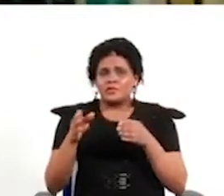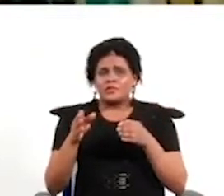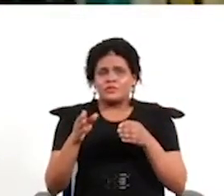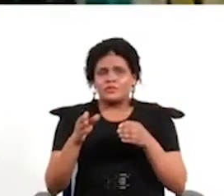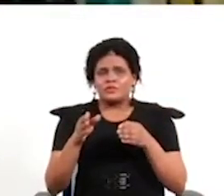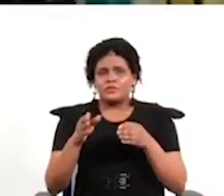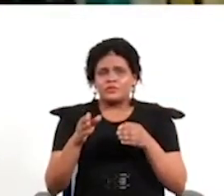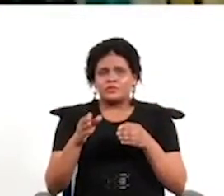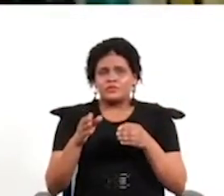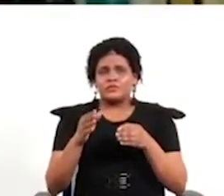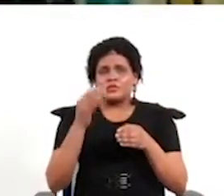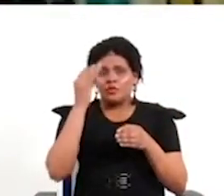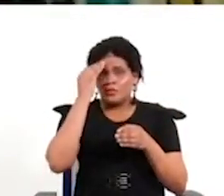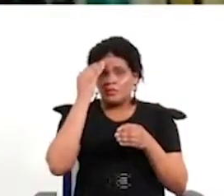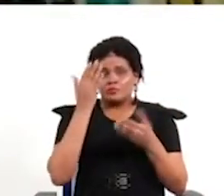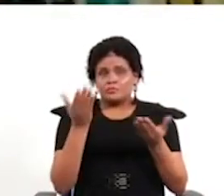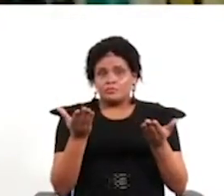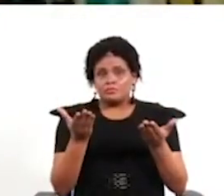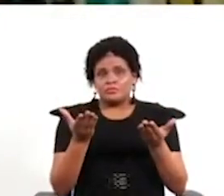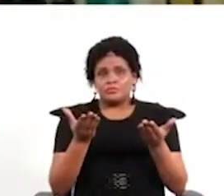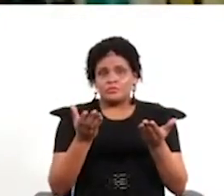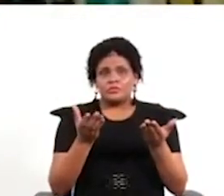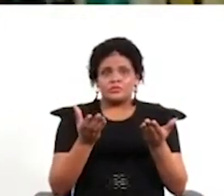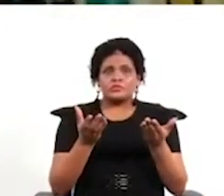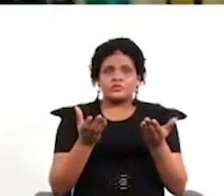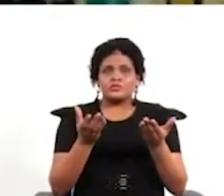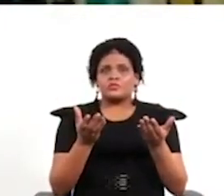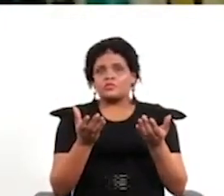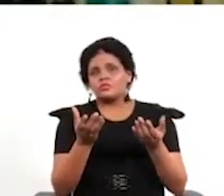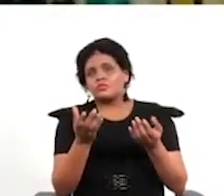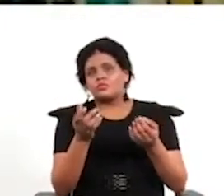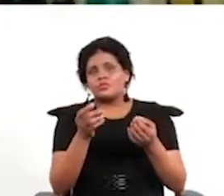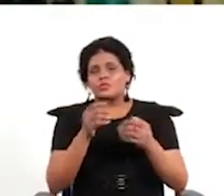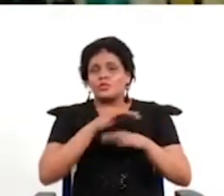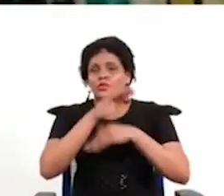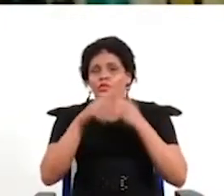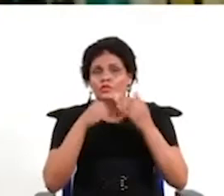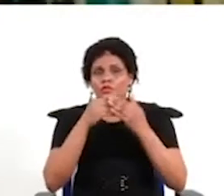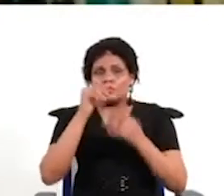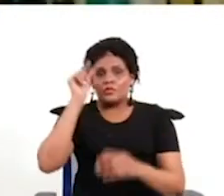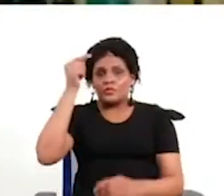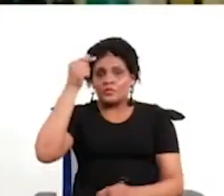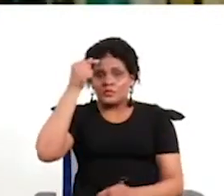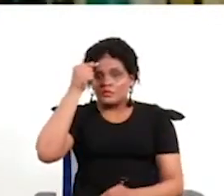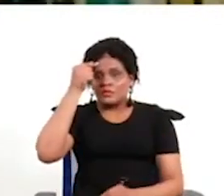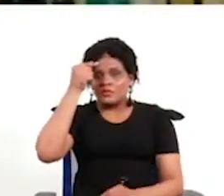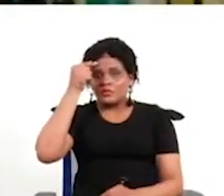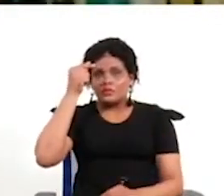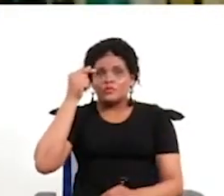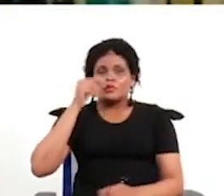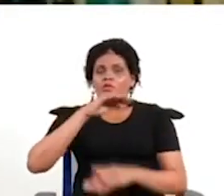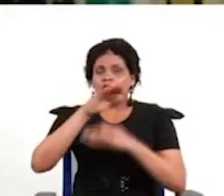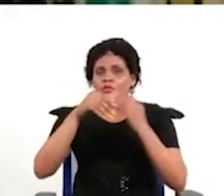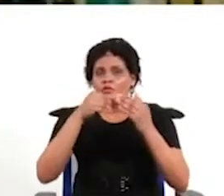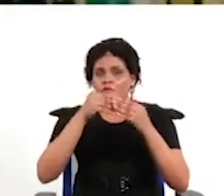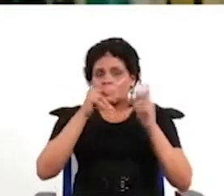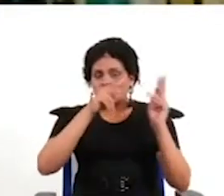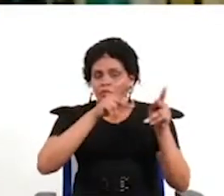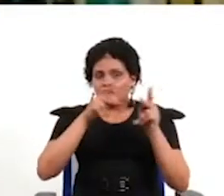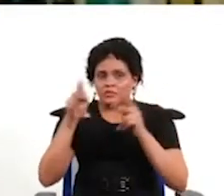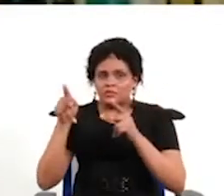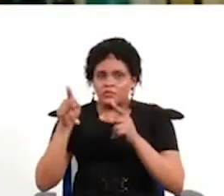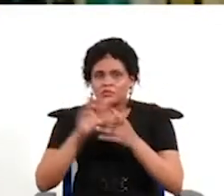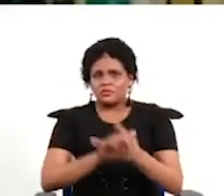pero mucho tiempo tampoco definitivamente no porque lo vuelve como mucho más permeable a toda esa incertidumbre que tenemos